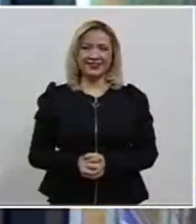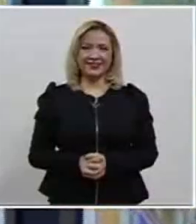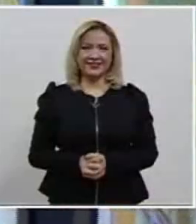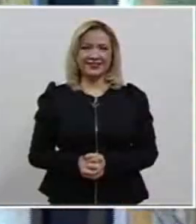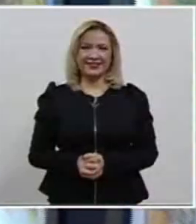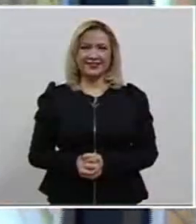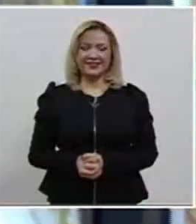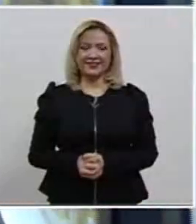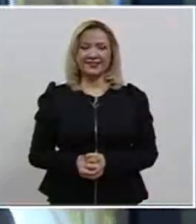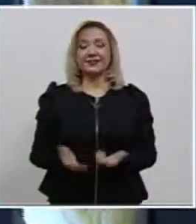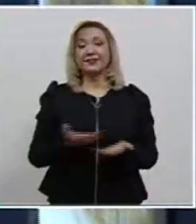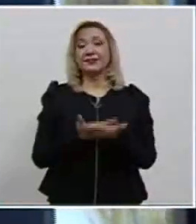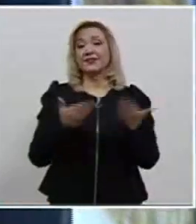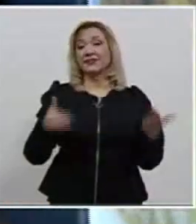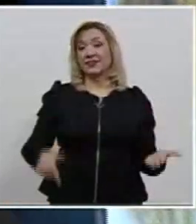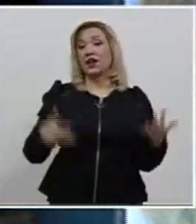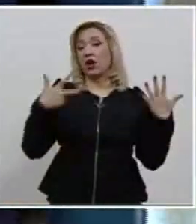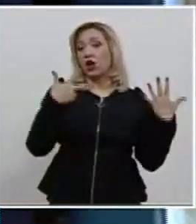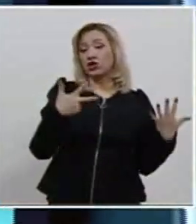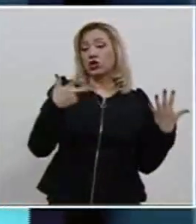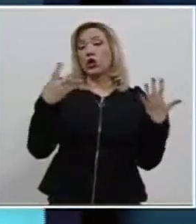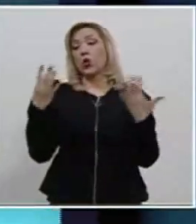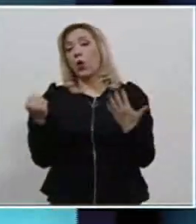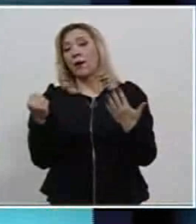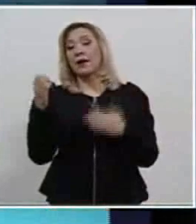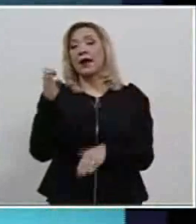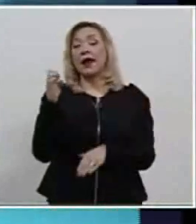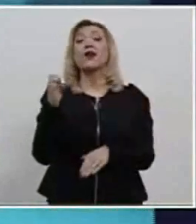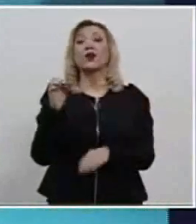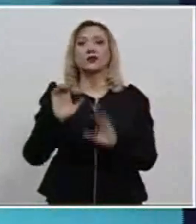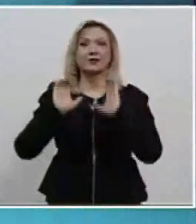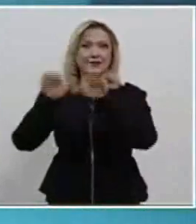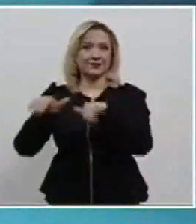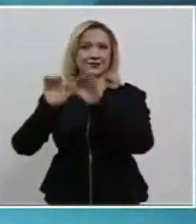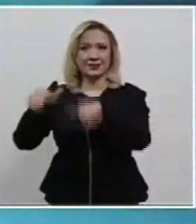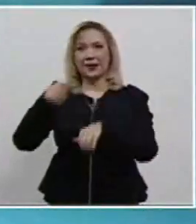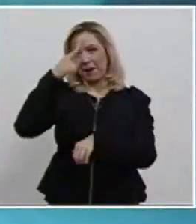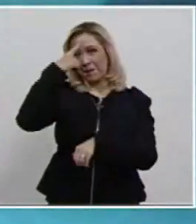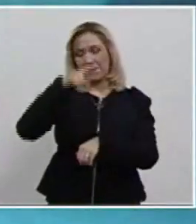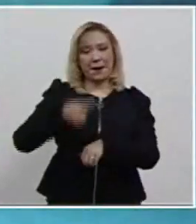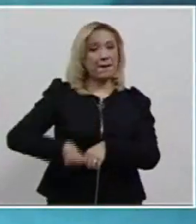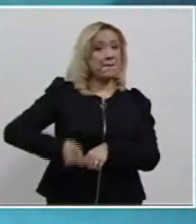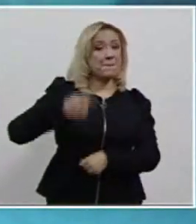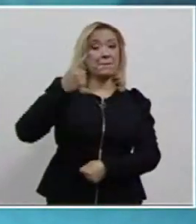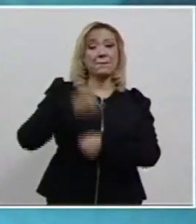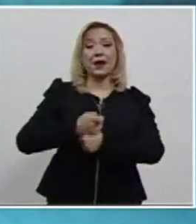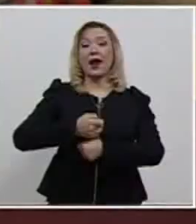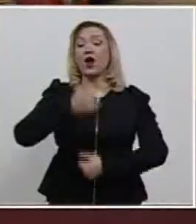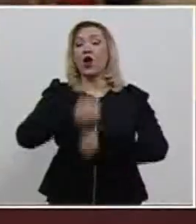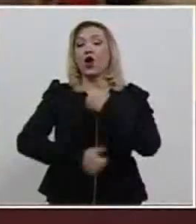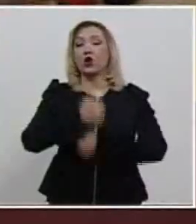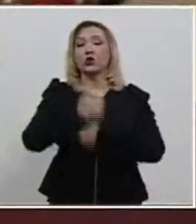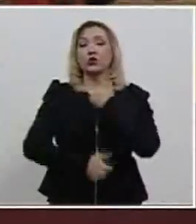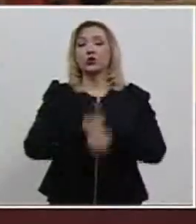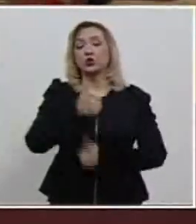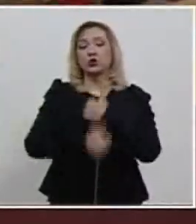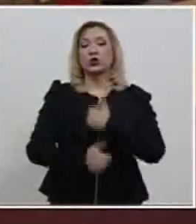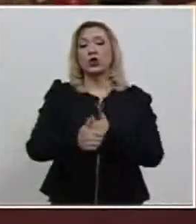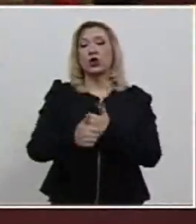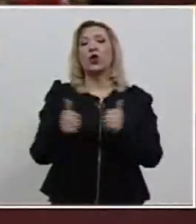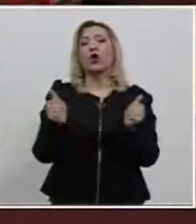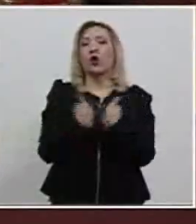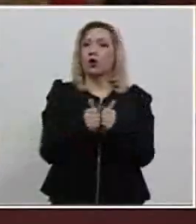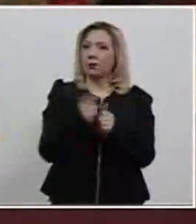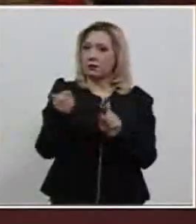Y este 8 y 9 de enero son las inscripciones para el primer concurso abierto de oposición escolarizado